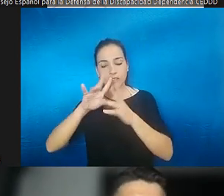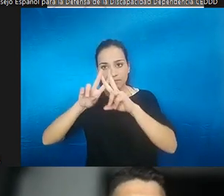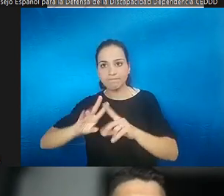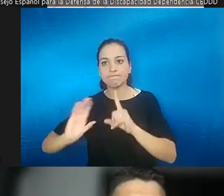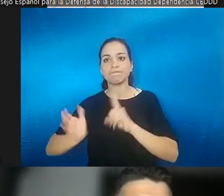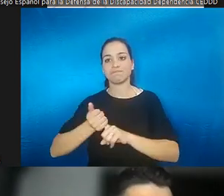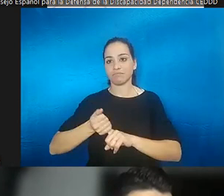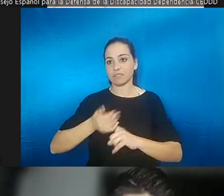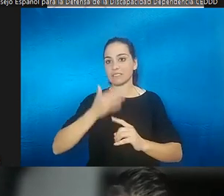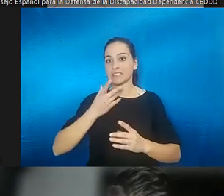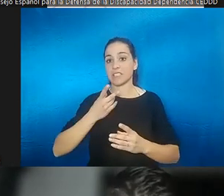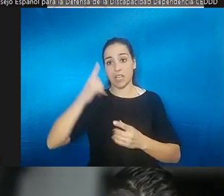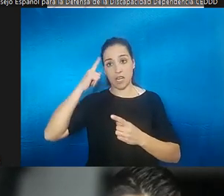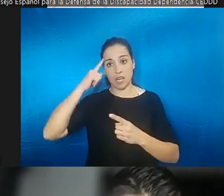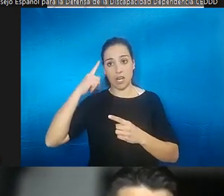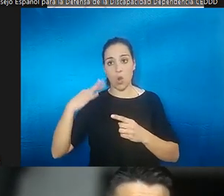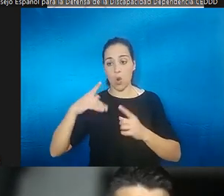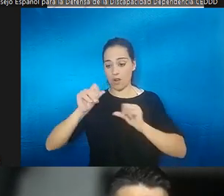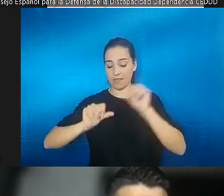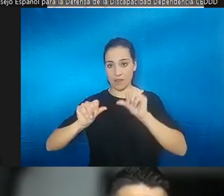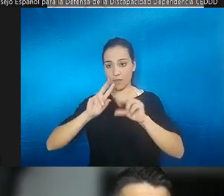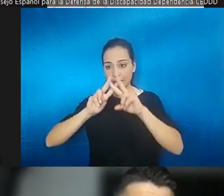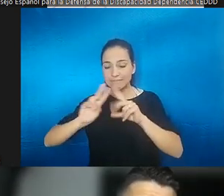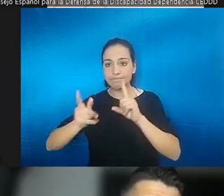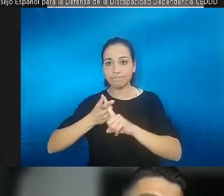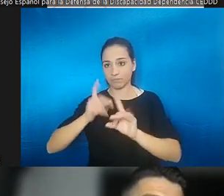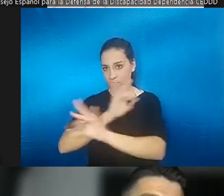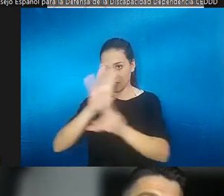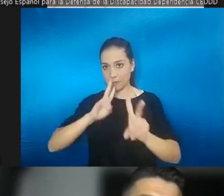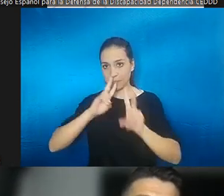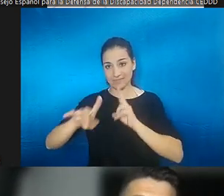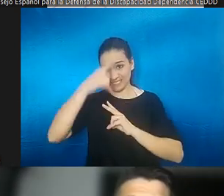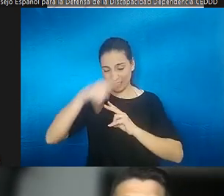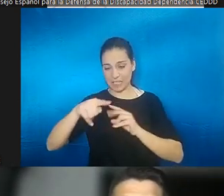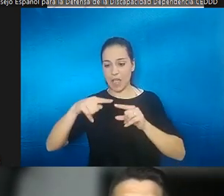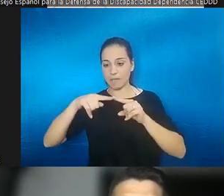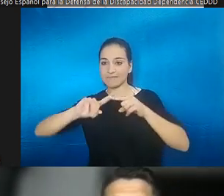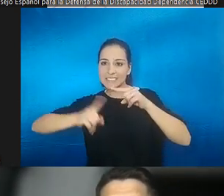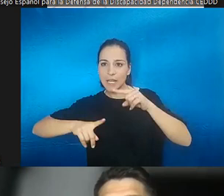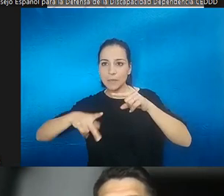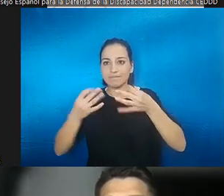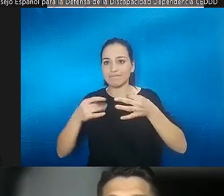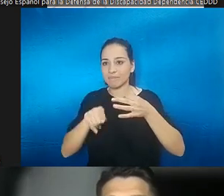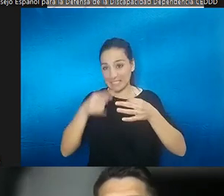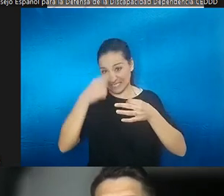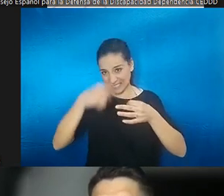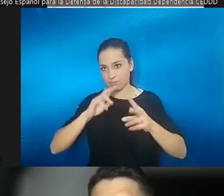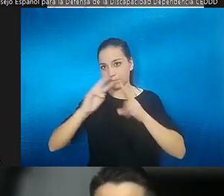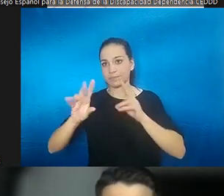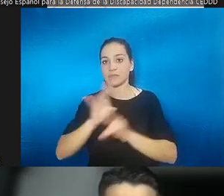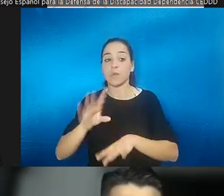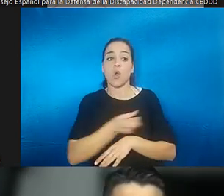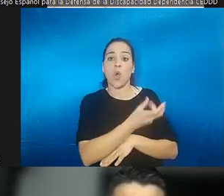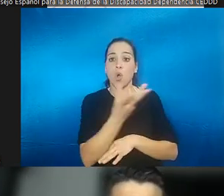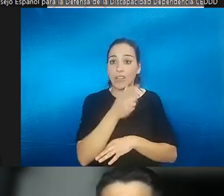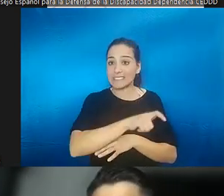neurocirujano fue muy claro contigo y el neurocirujano lo tenía clarísimo porque sabía lo que había pasado ahí pero ¿qué pasa con estas personas que